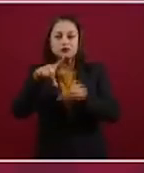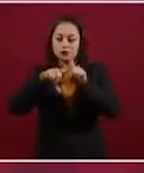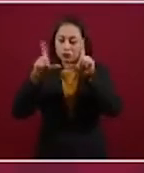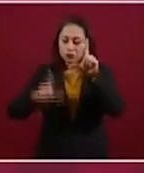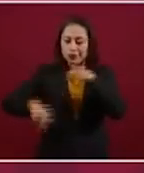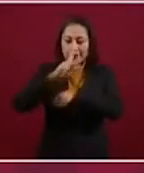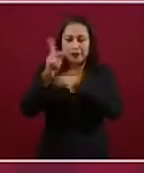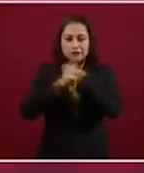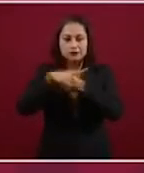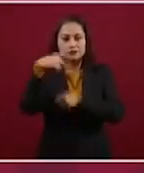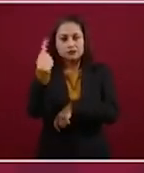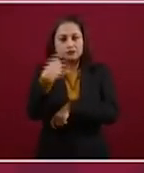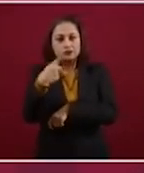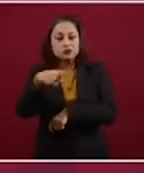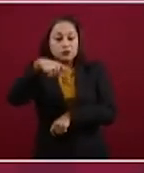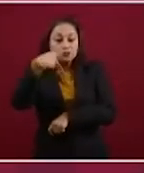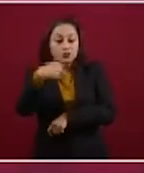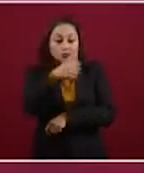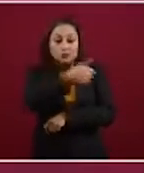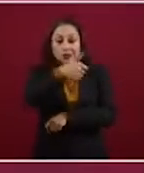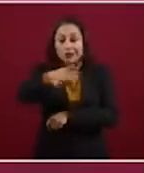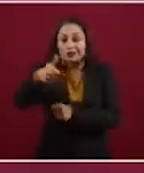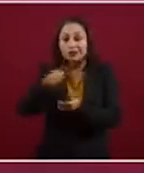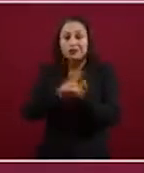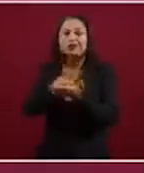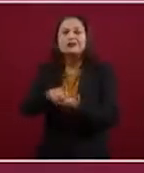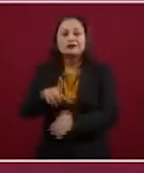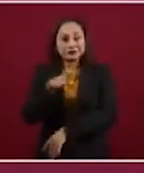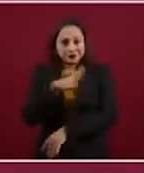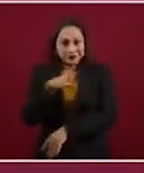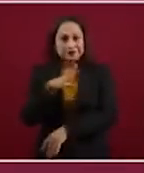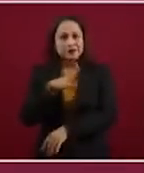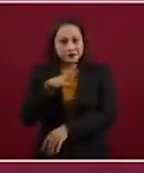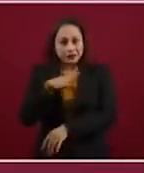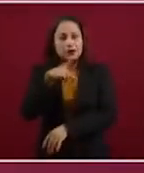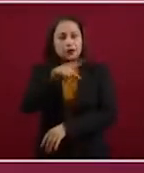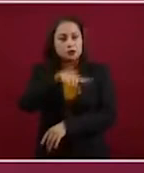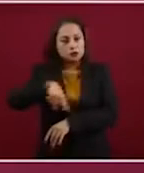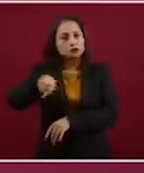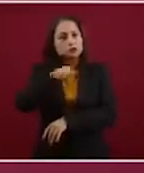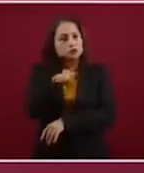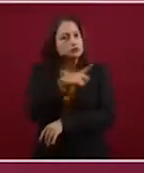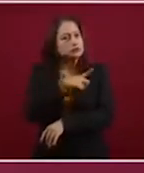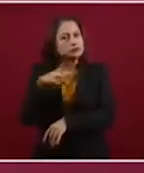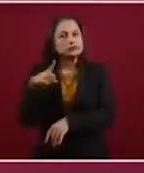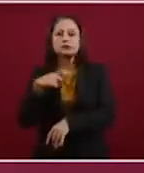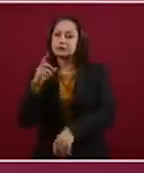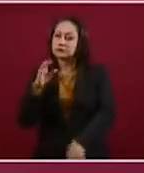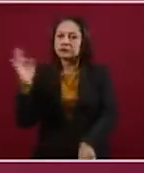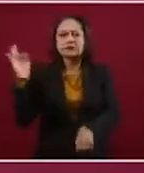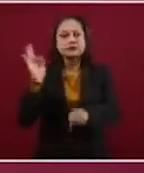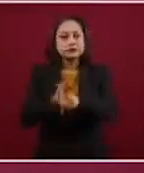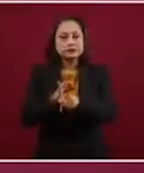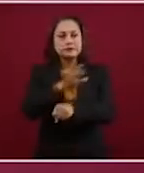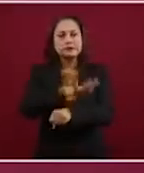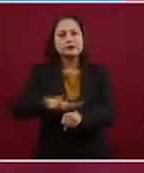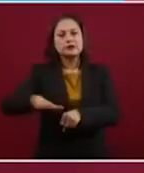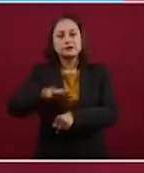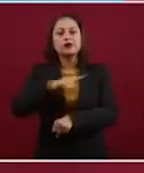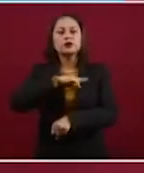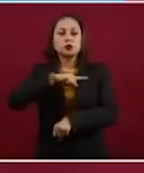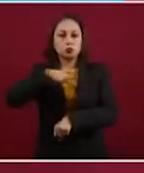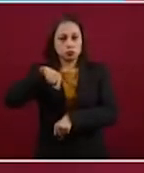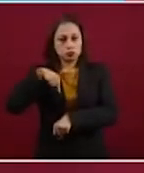son sujetas y sujetos de derechos y los derechos están para cumplirse y nuestra obligación es trabajar